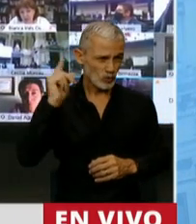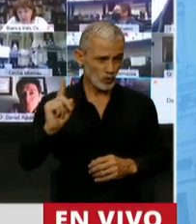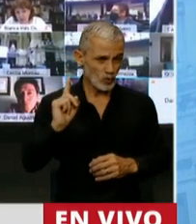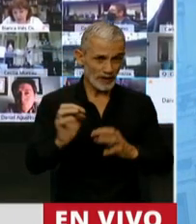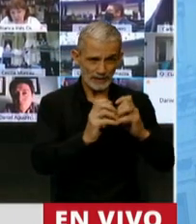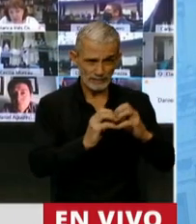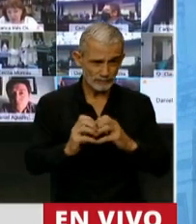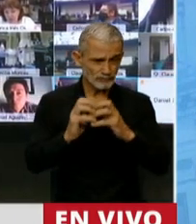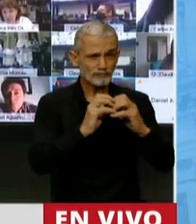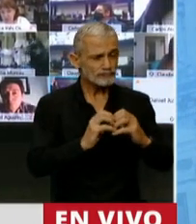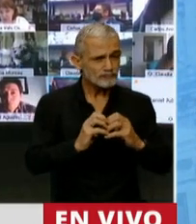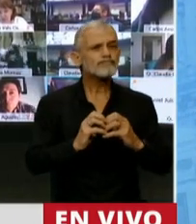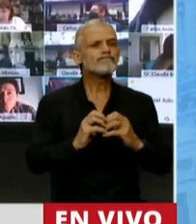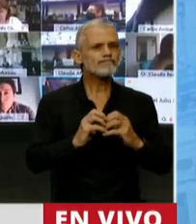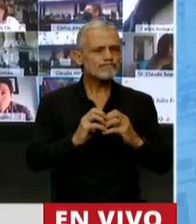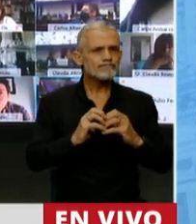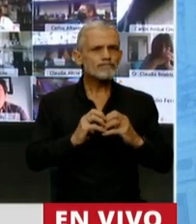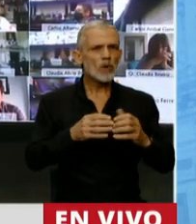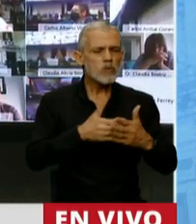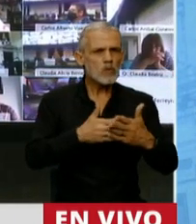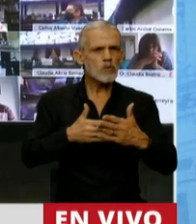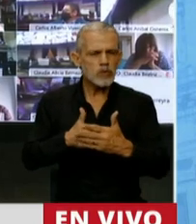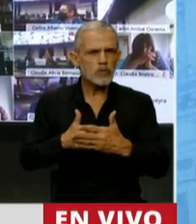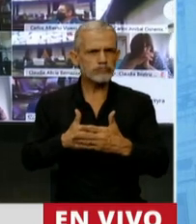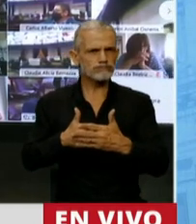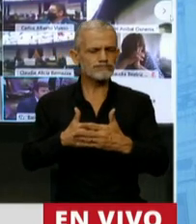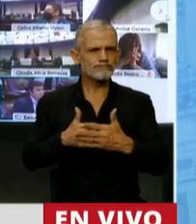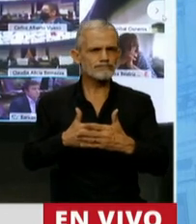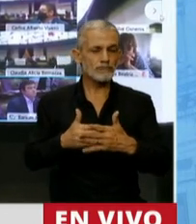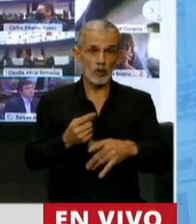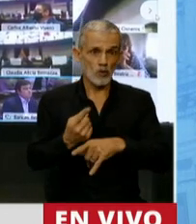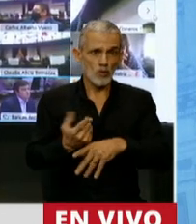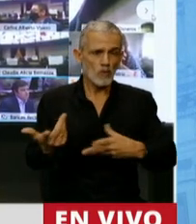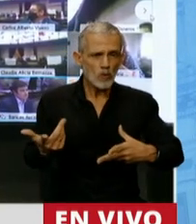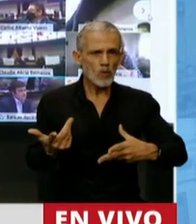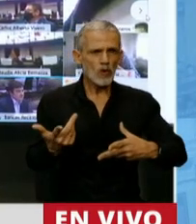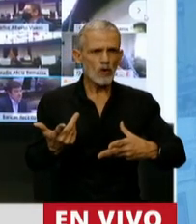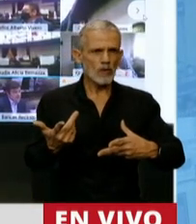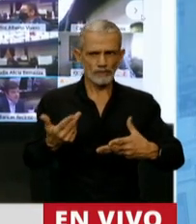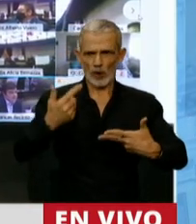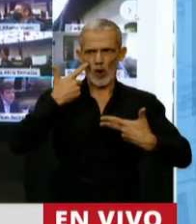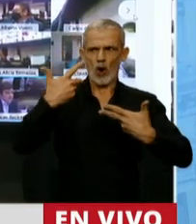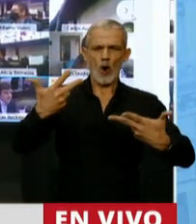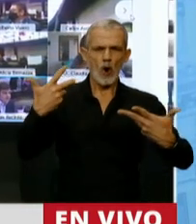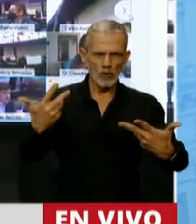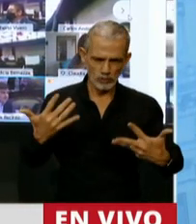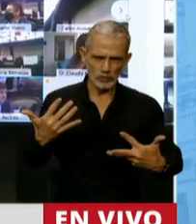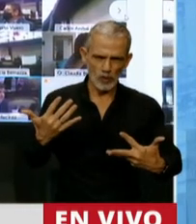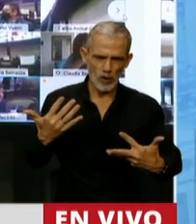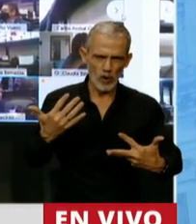imposibilitaron de manera evidente y manifiesta